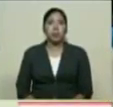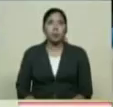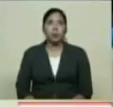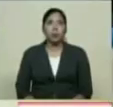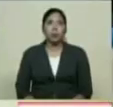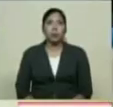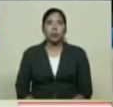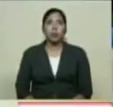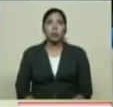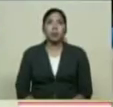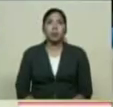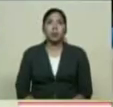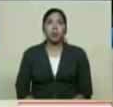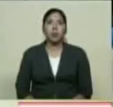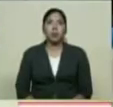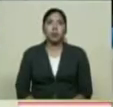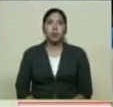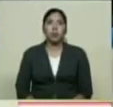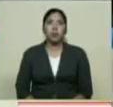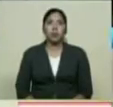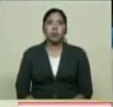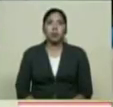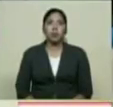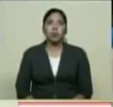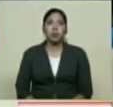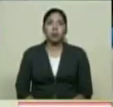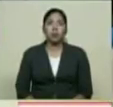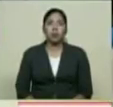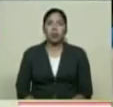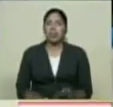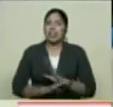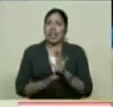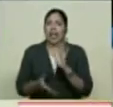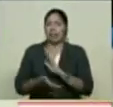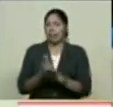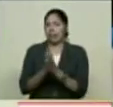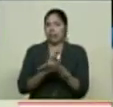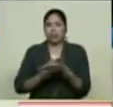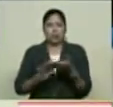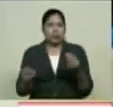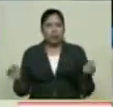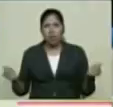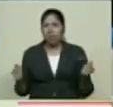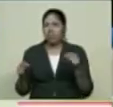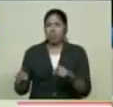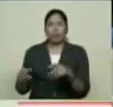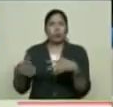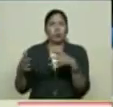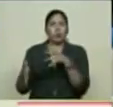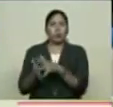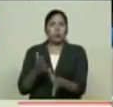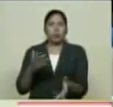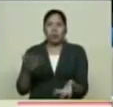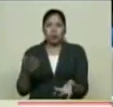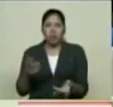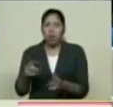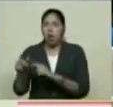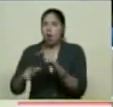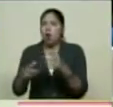pasando De decirle a nuestros jóvenes Que este país No sirve para nada Y resulta que sí De hecho Cosa